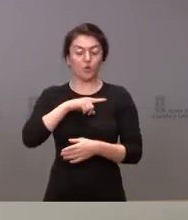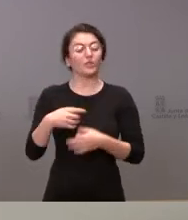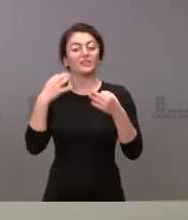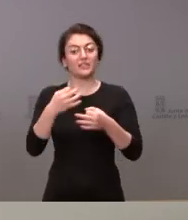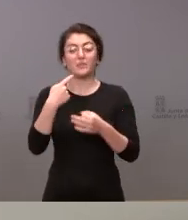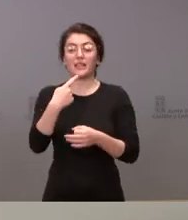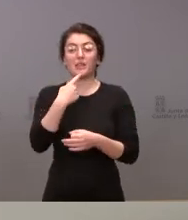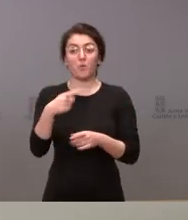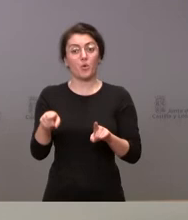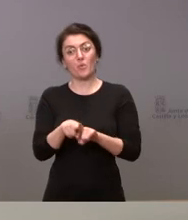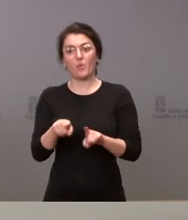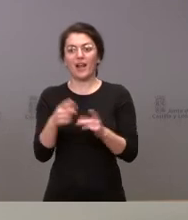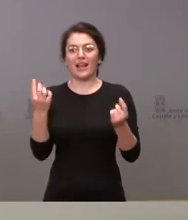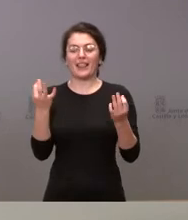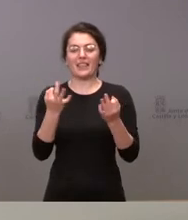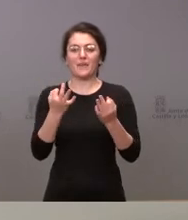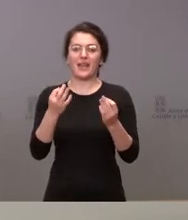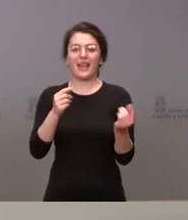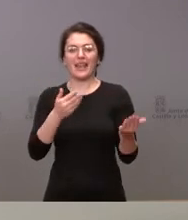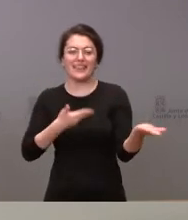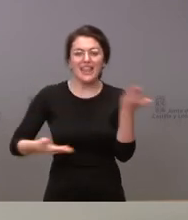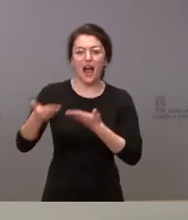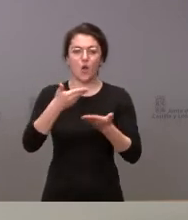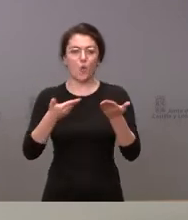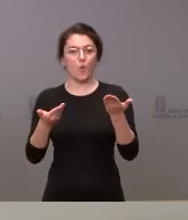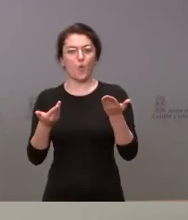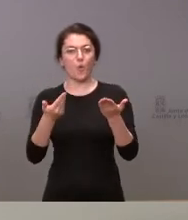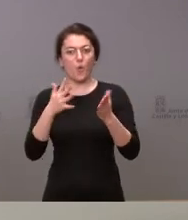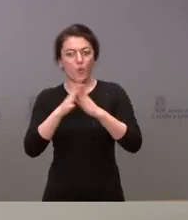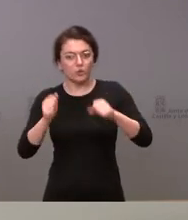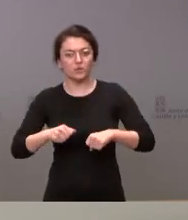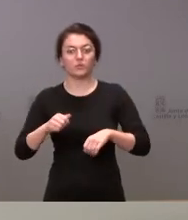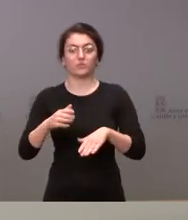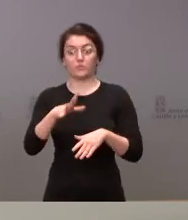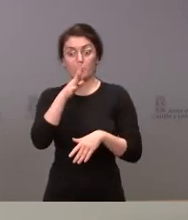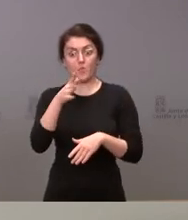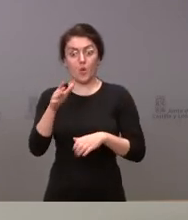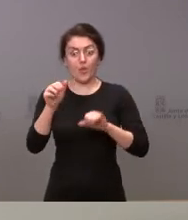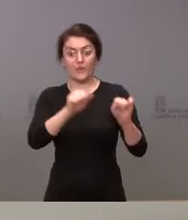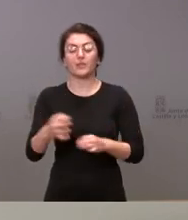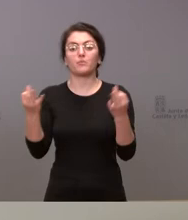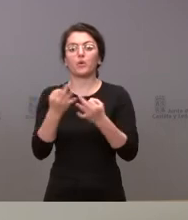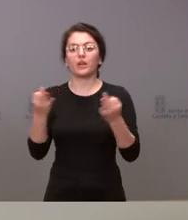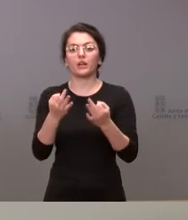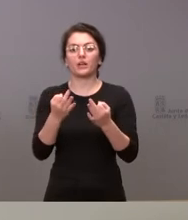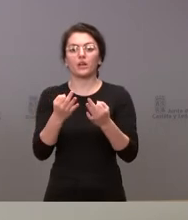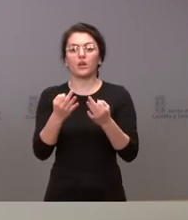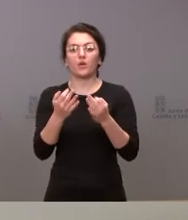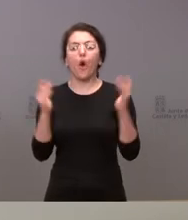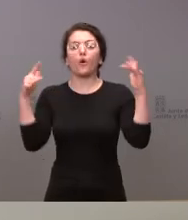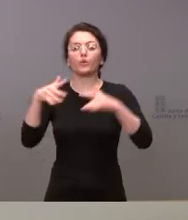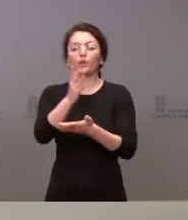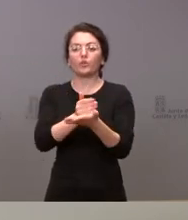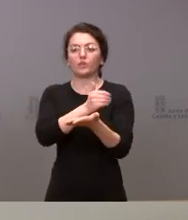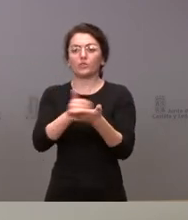el diálogo, el consenso es lo que defendemos para esta ocasión donde el Consejo Interterritorial y los científicos tengan un papel